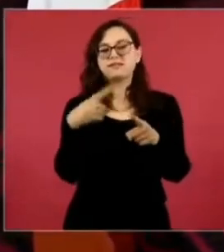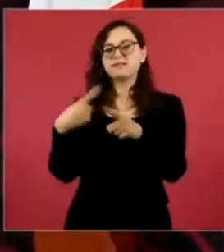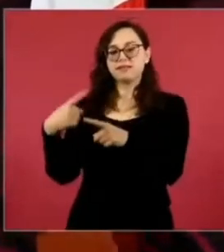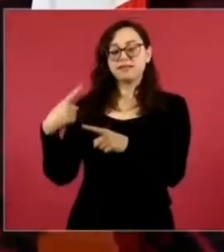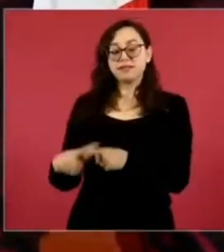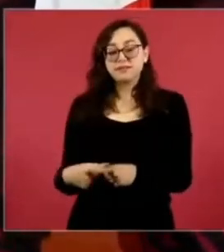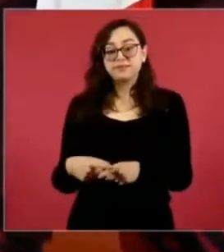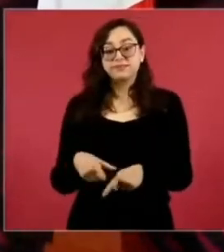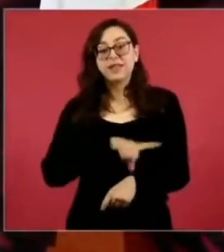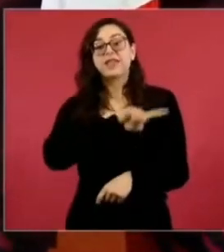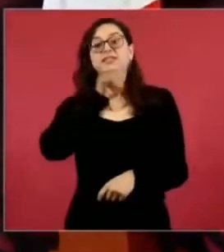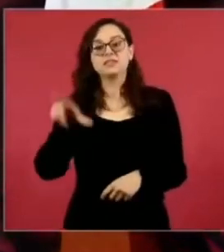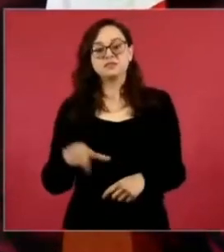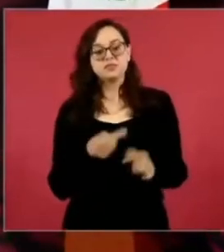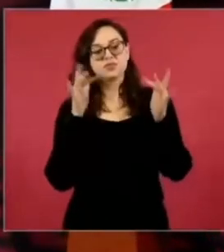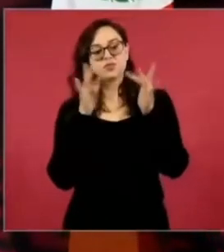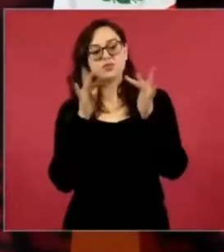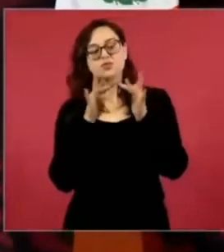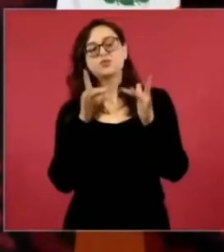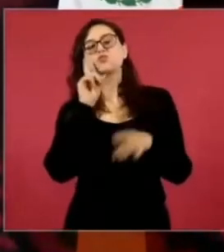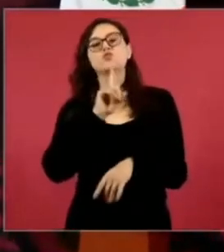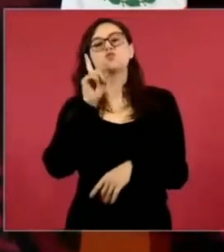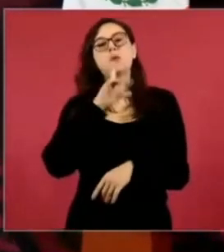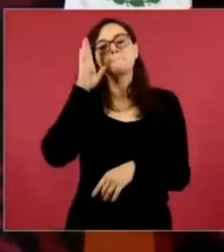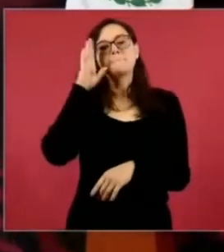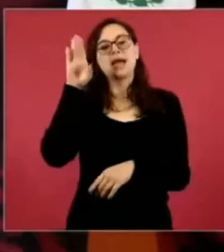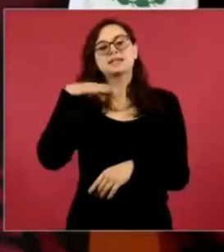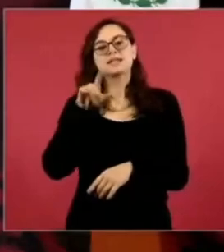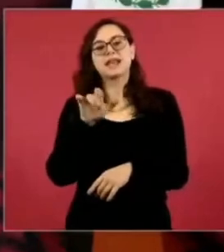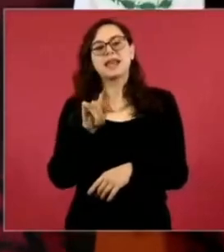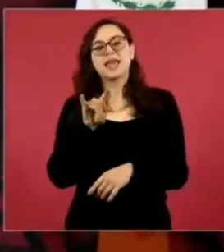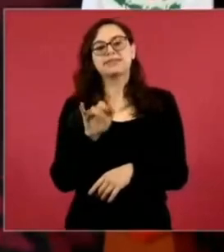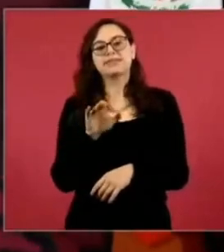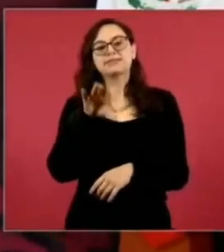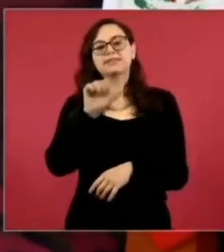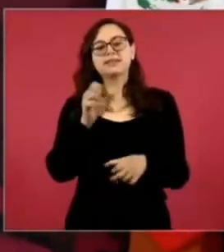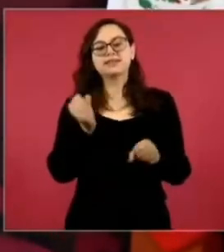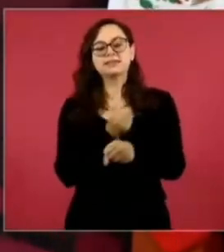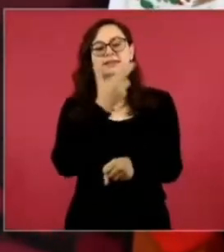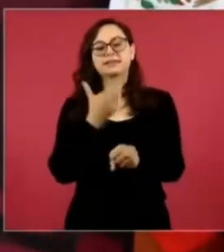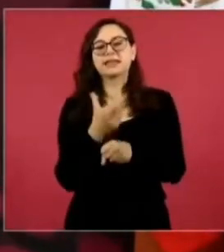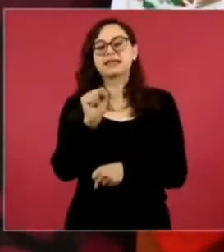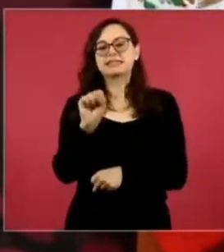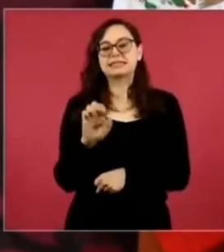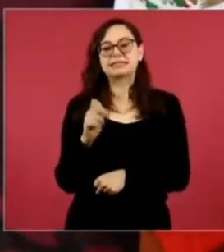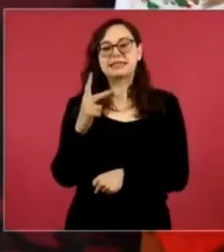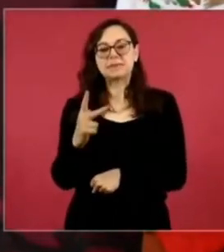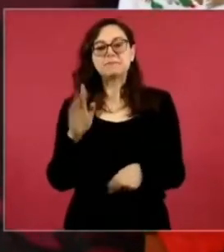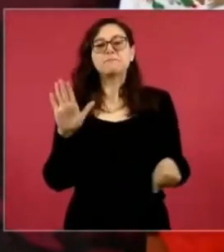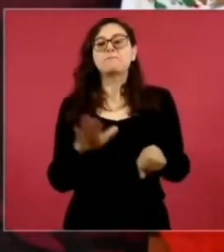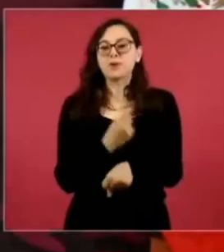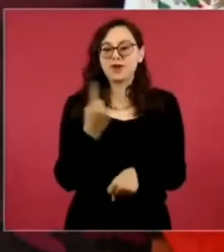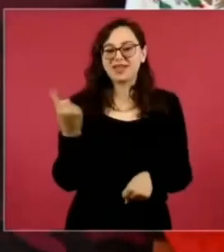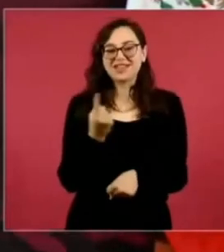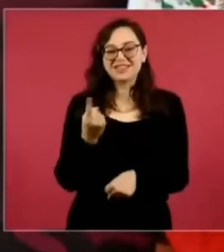con la maestra Leticia Ramírez, secretaria de Educación, porque es el